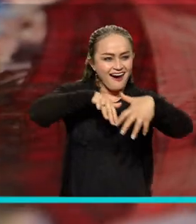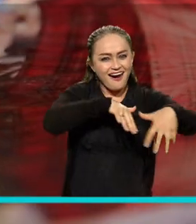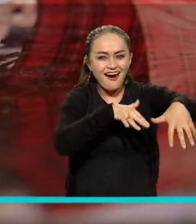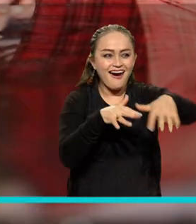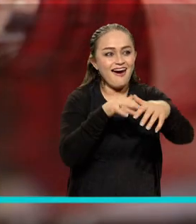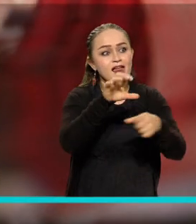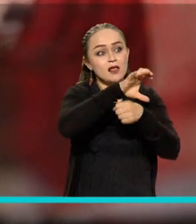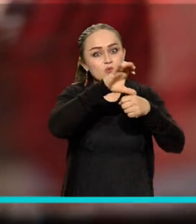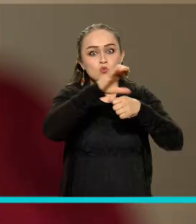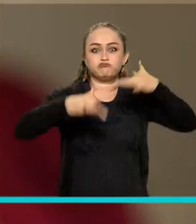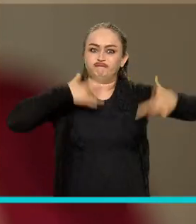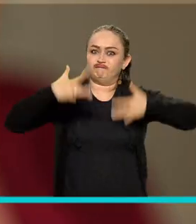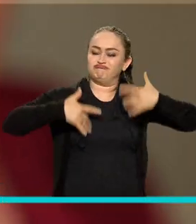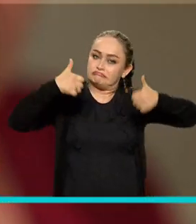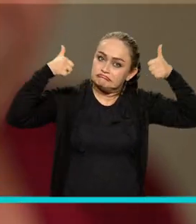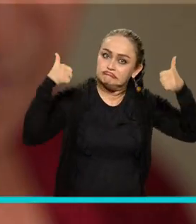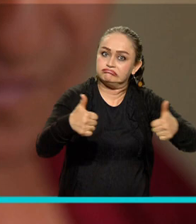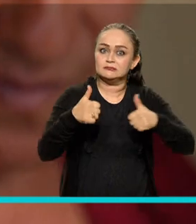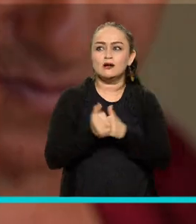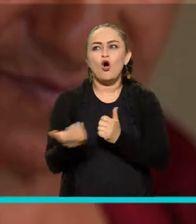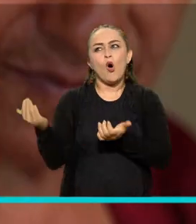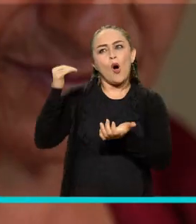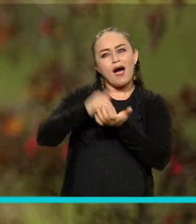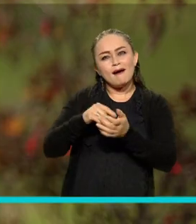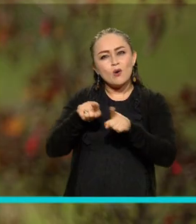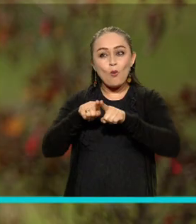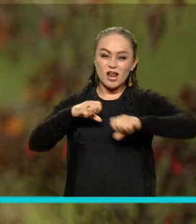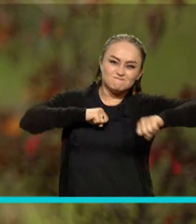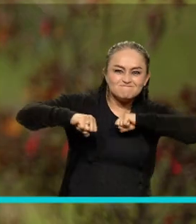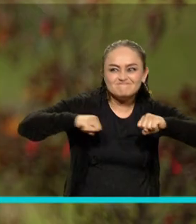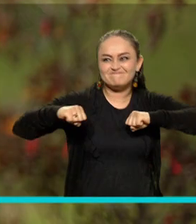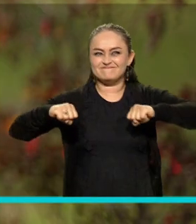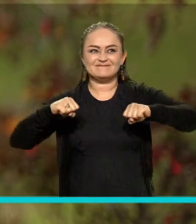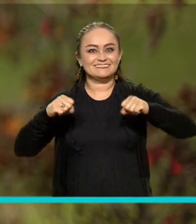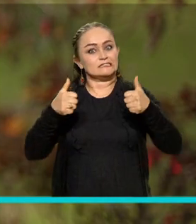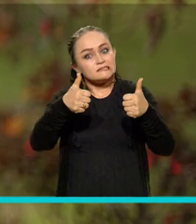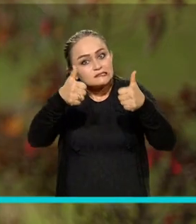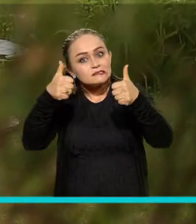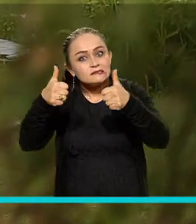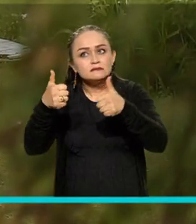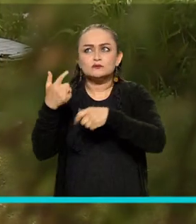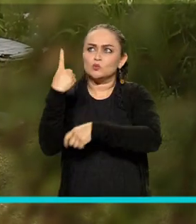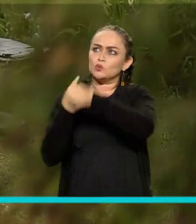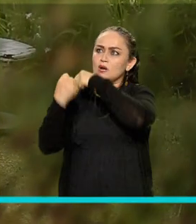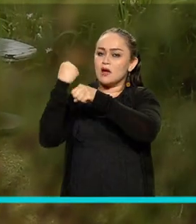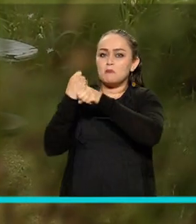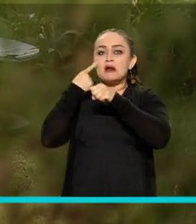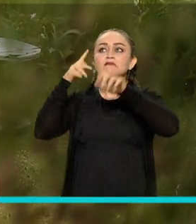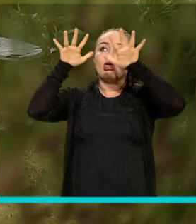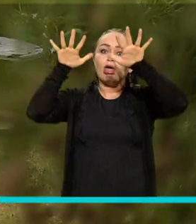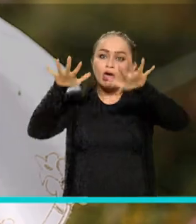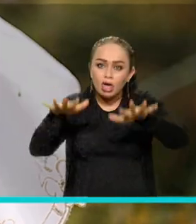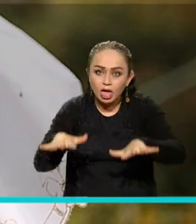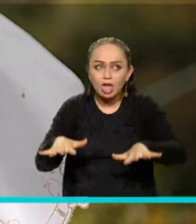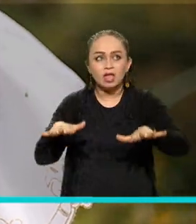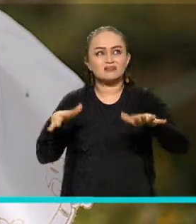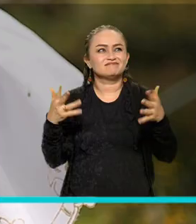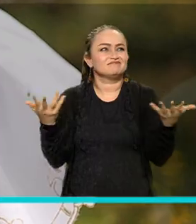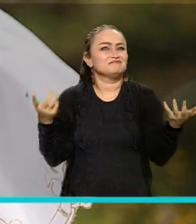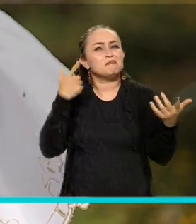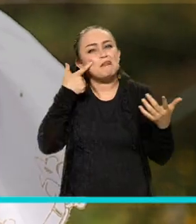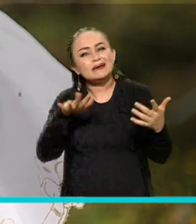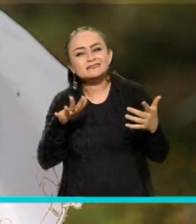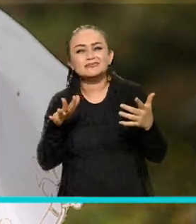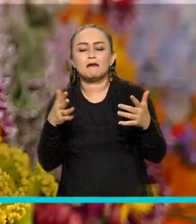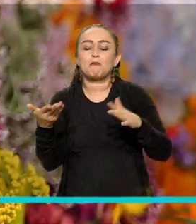pues fue una emoción demasiado grande. Para nosotros es volver a renacer, para nosotros es volver a renacer, porque yo creo que estuvimos un año muertos. O un año